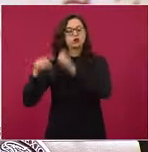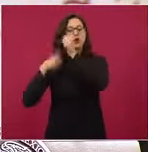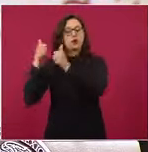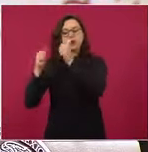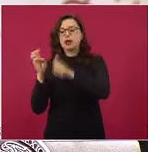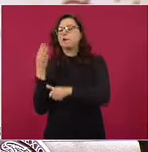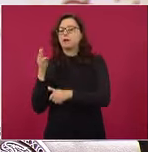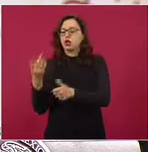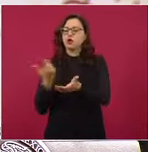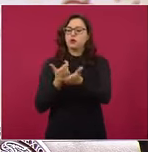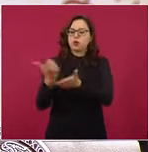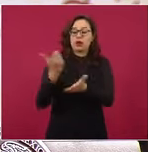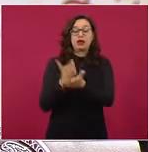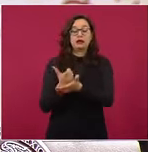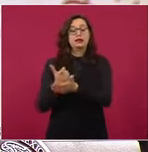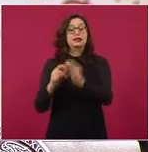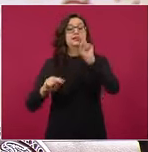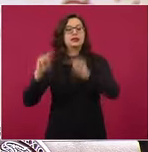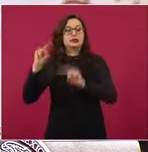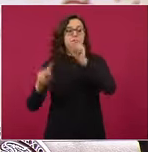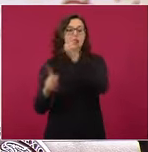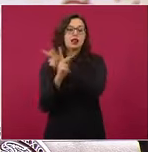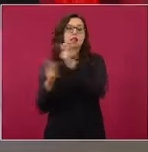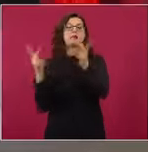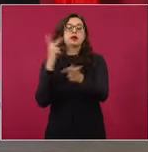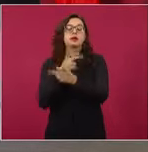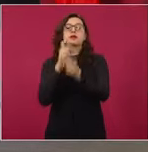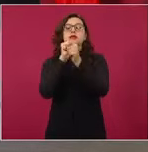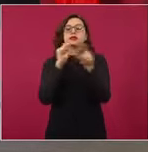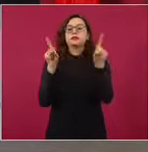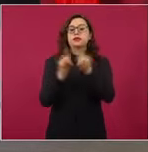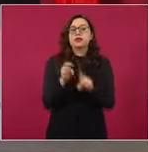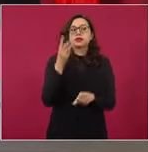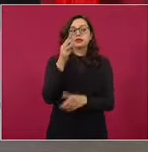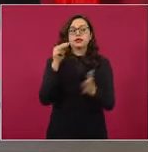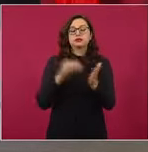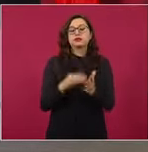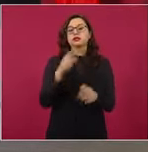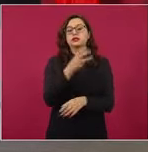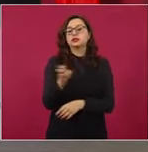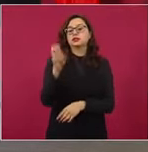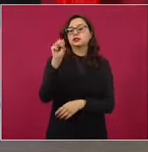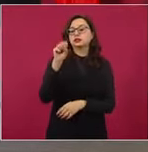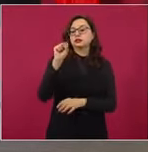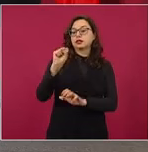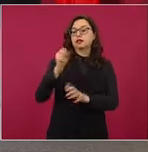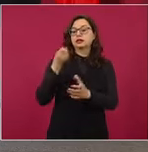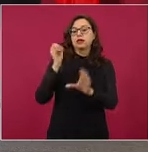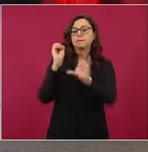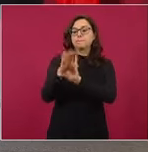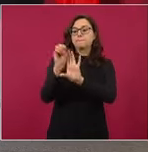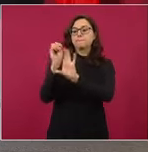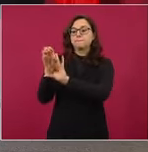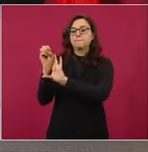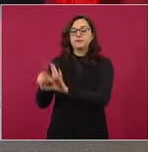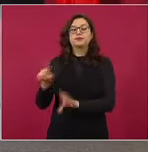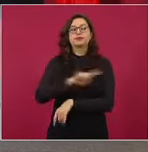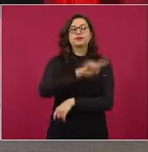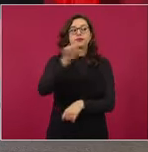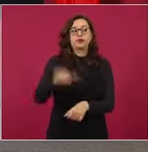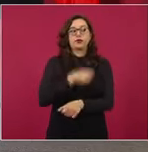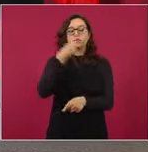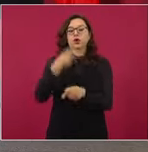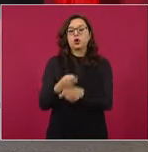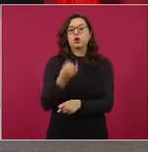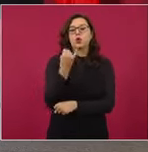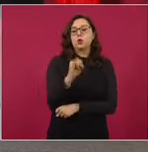mayo. También generaremos un depósito de tres mil trescientos sesenta pesos, el segundo pago lo vamos a pagar en